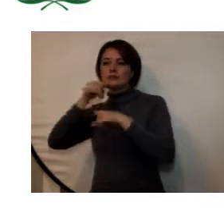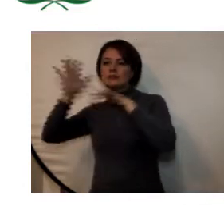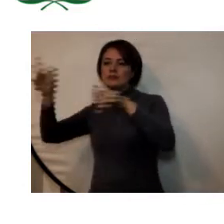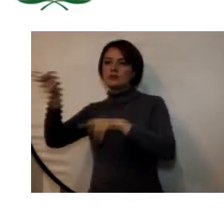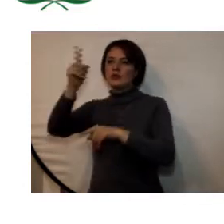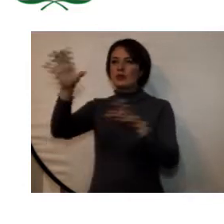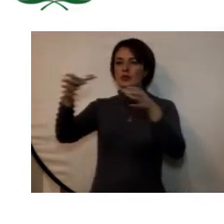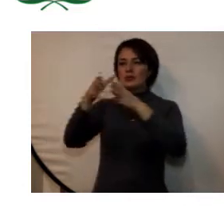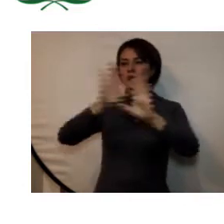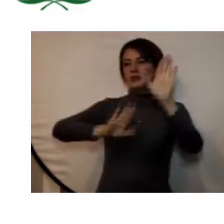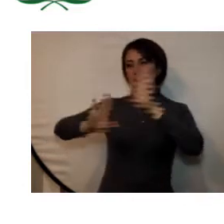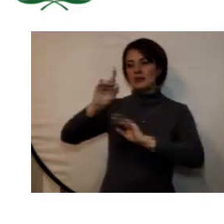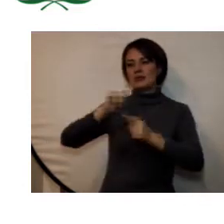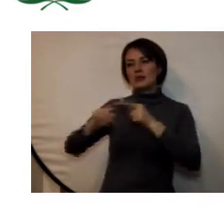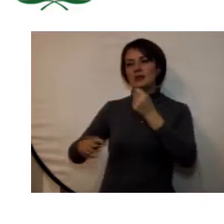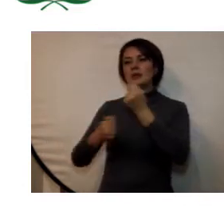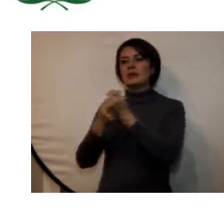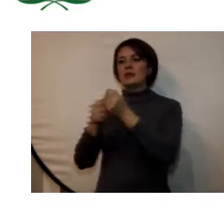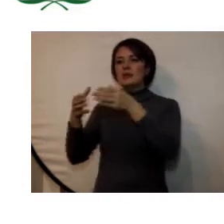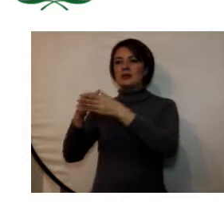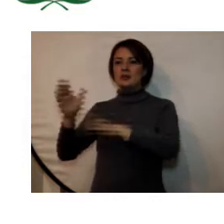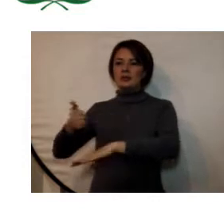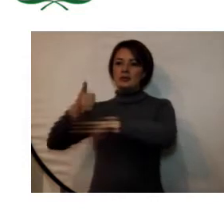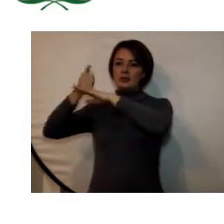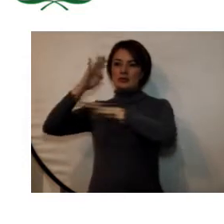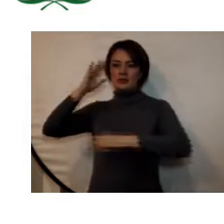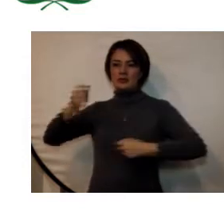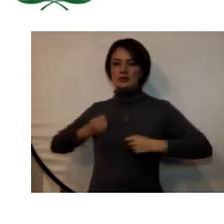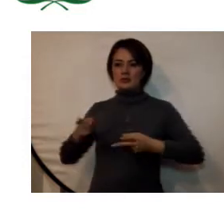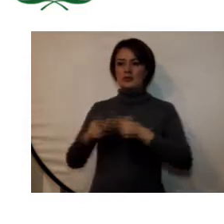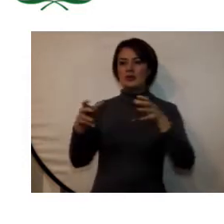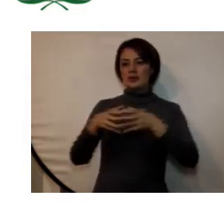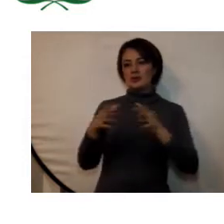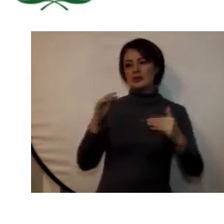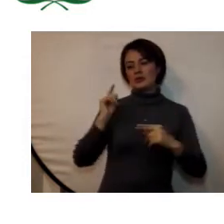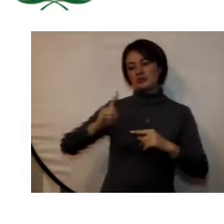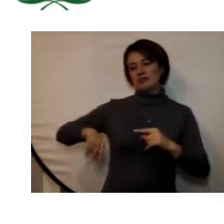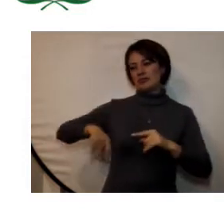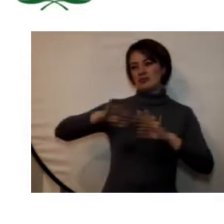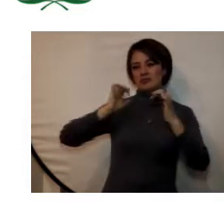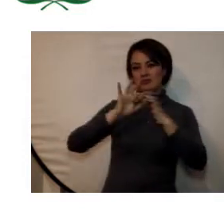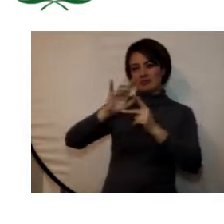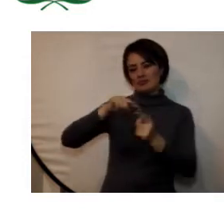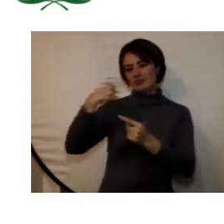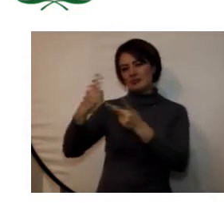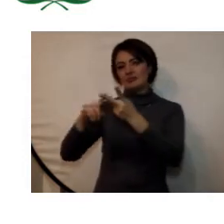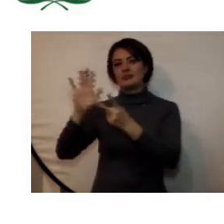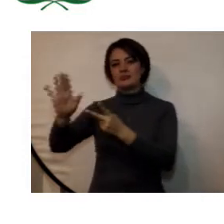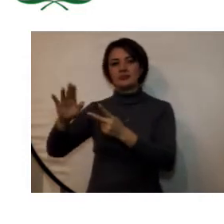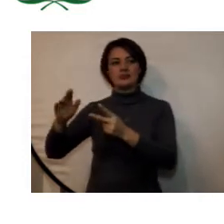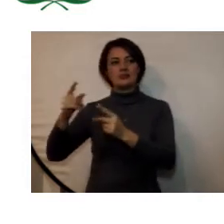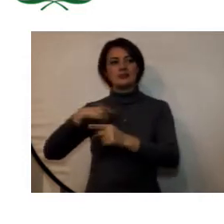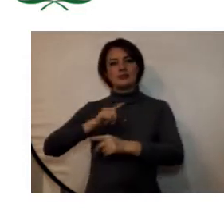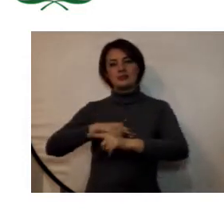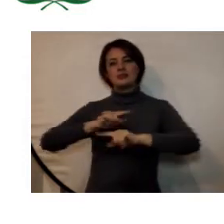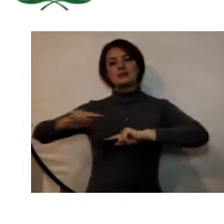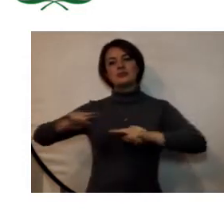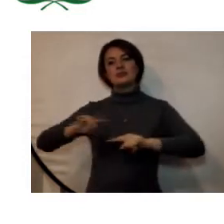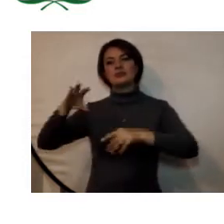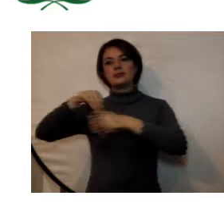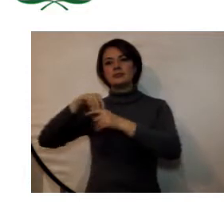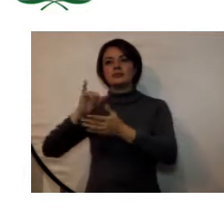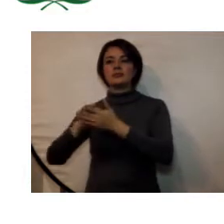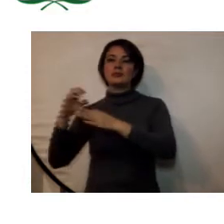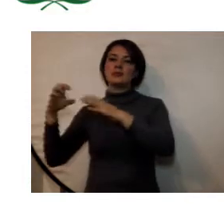sector defensa como el comando general de las fuerzas militares la escuela de guerra la academia colombiana de historia la unidad administrativa especial de